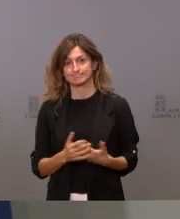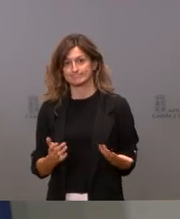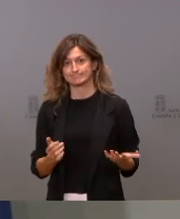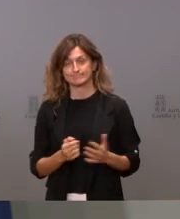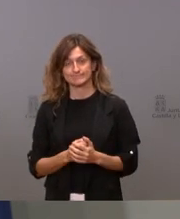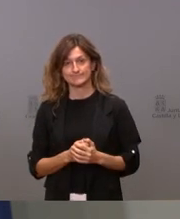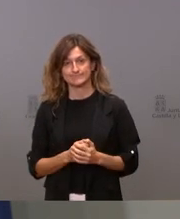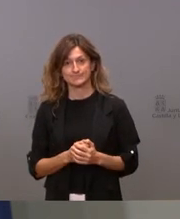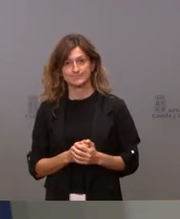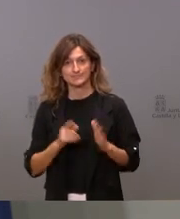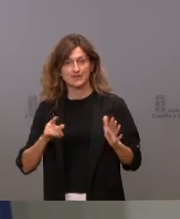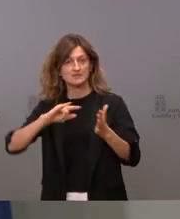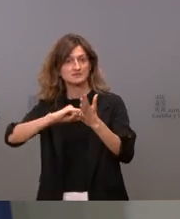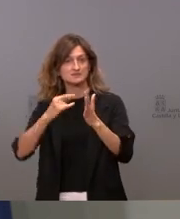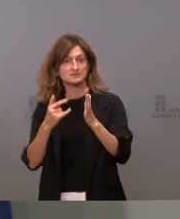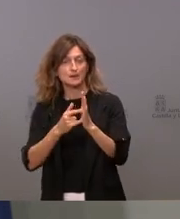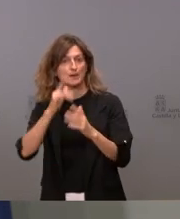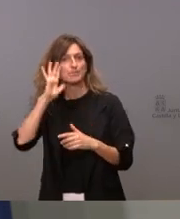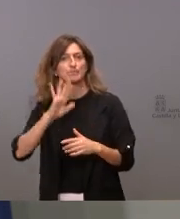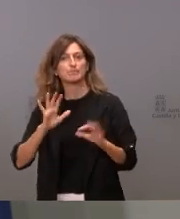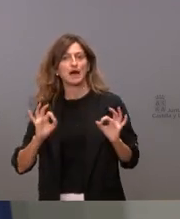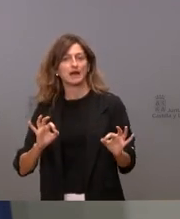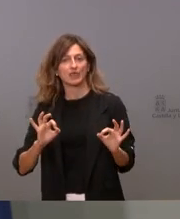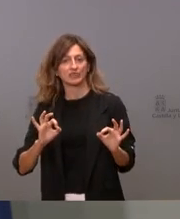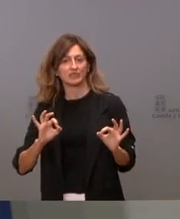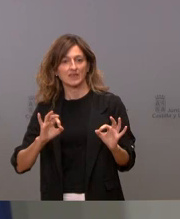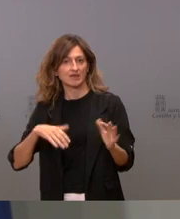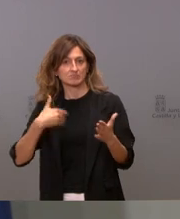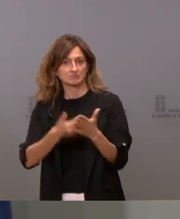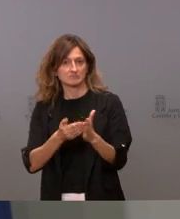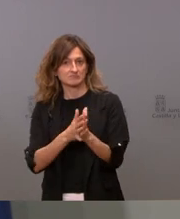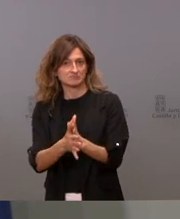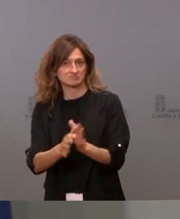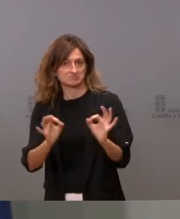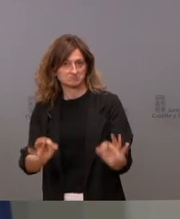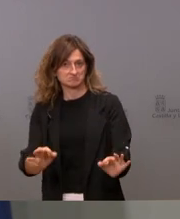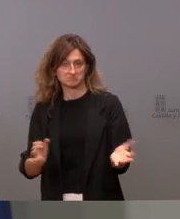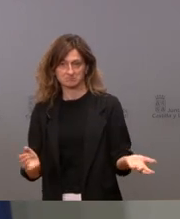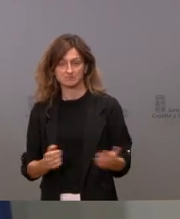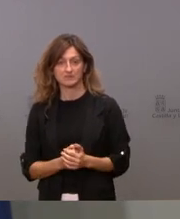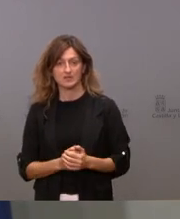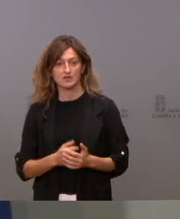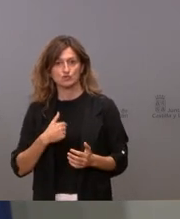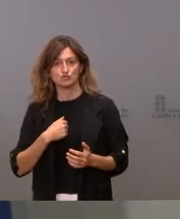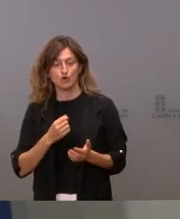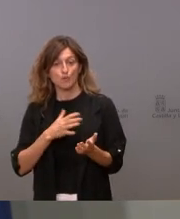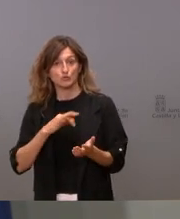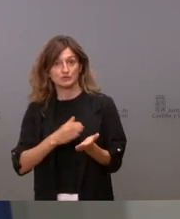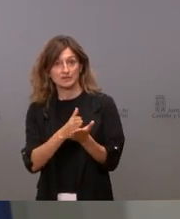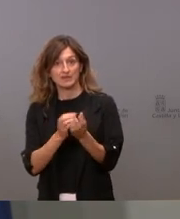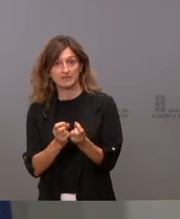exactamente este es un sistema que parece que ha llegado para quedarse yo abro unas posibilidades